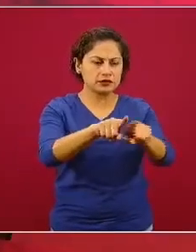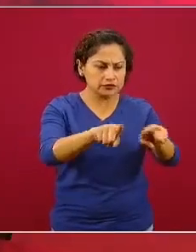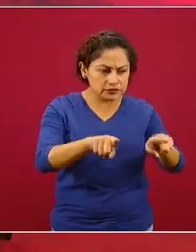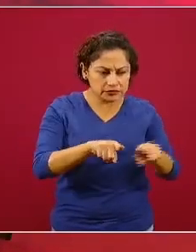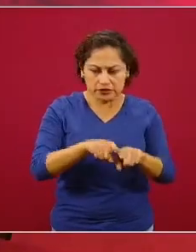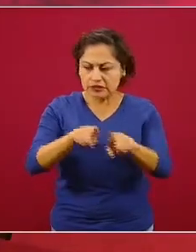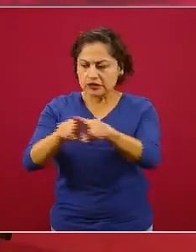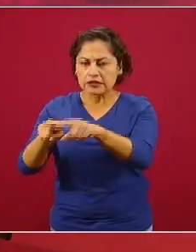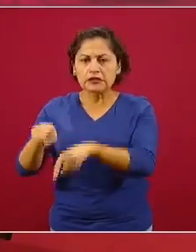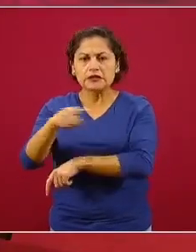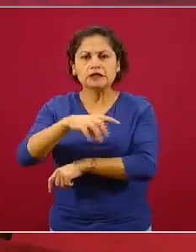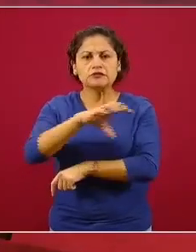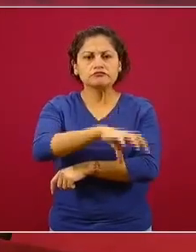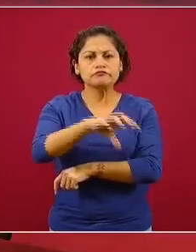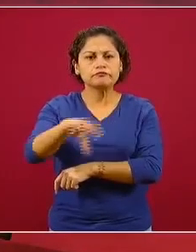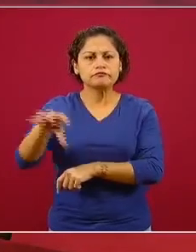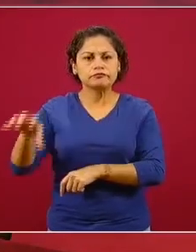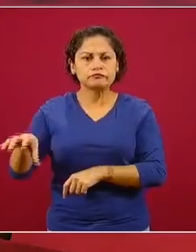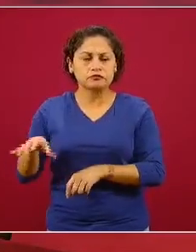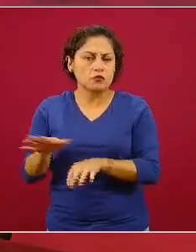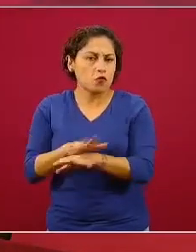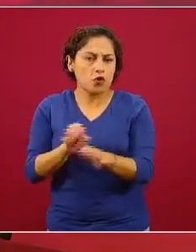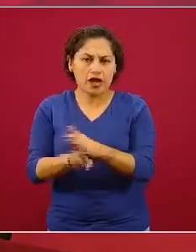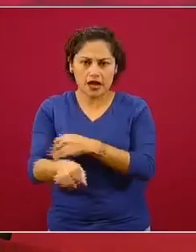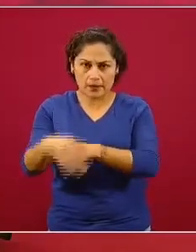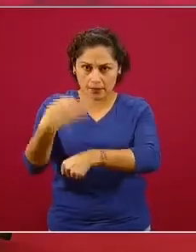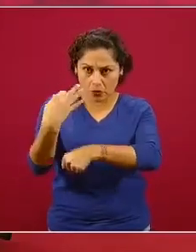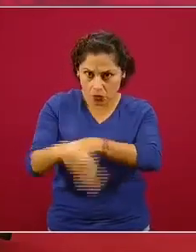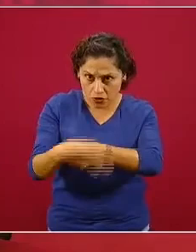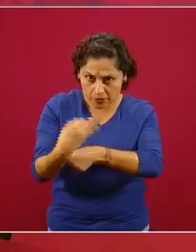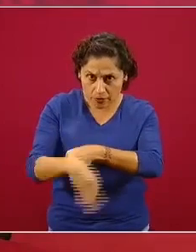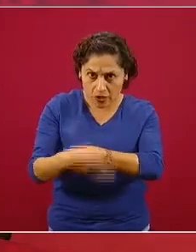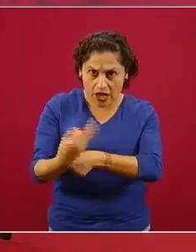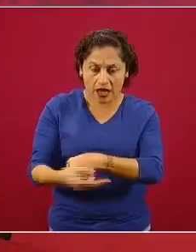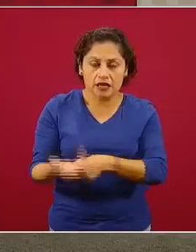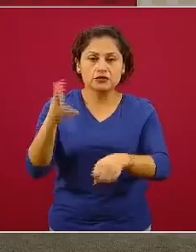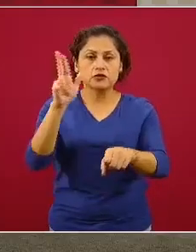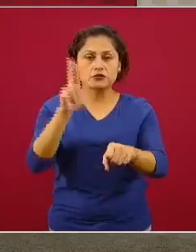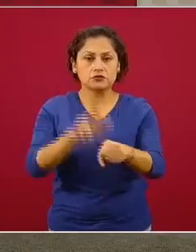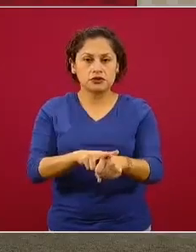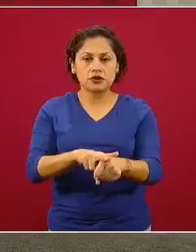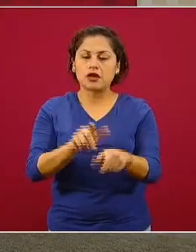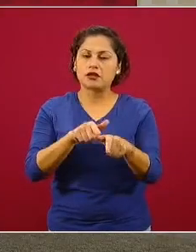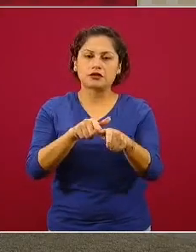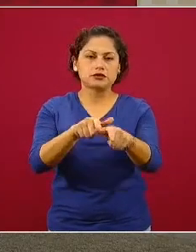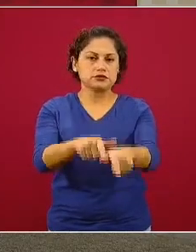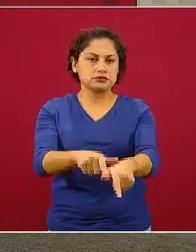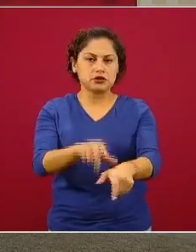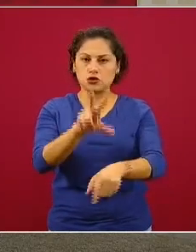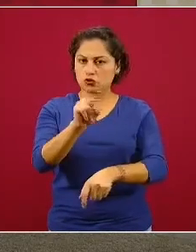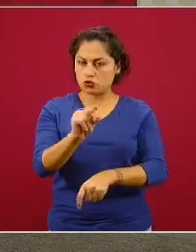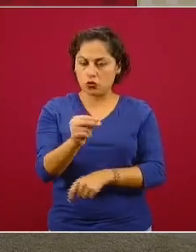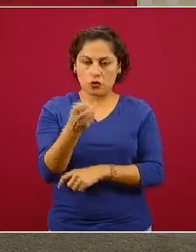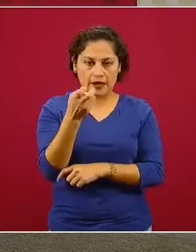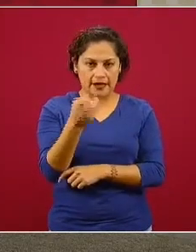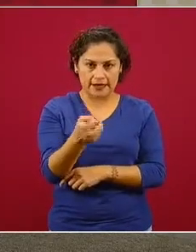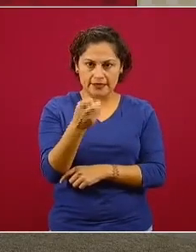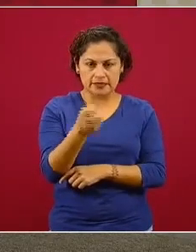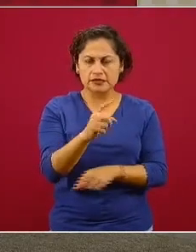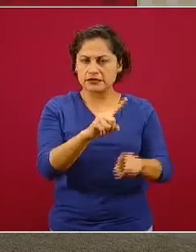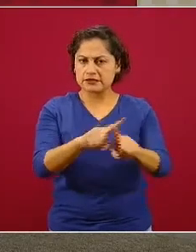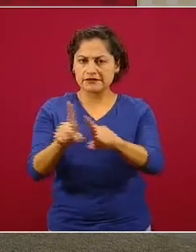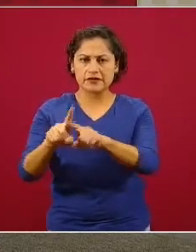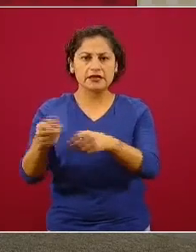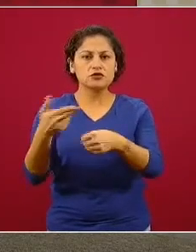Las unidades temporales, como la que se instaló en el autódromo o en el centro Banamex y otras análogas que se han instalado en los estados,